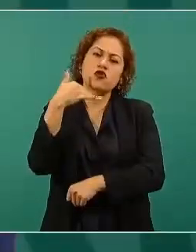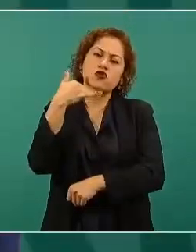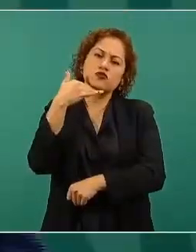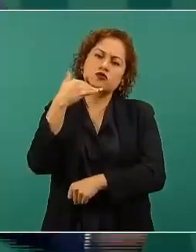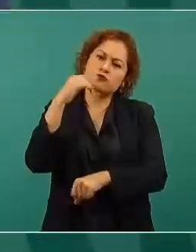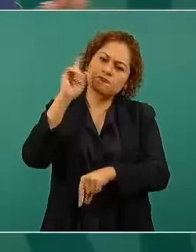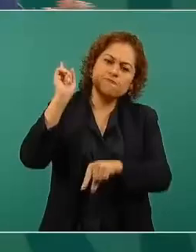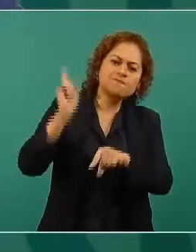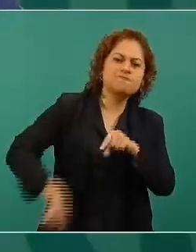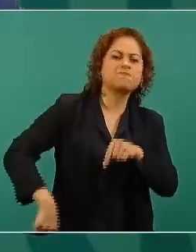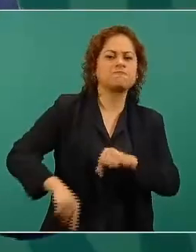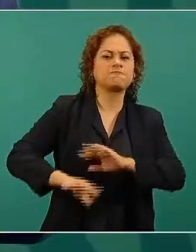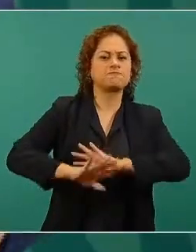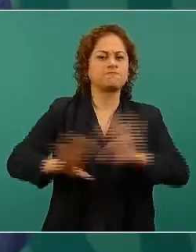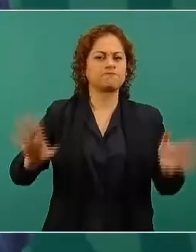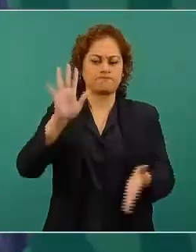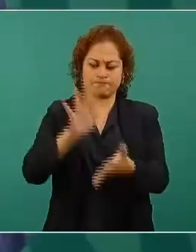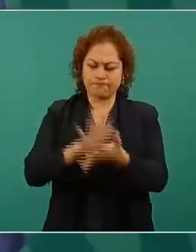Eso es todo.